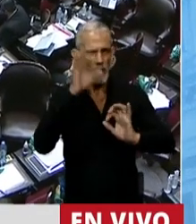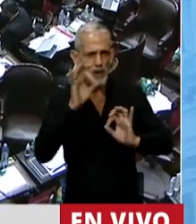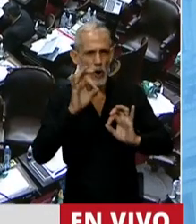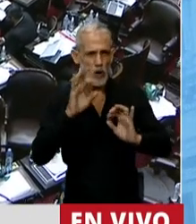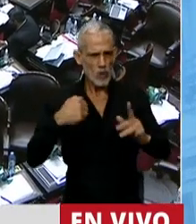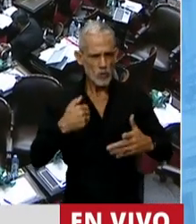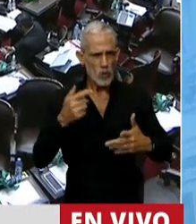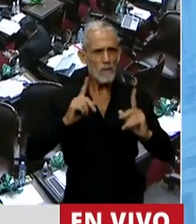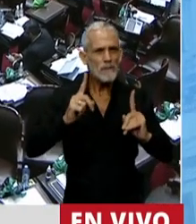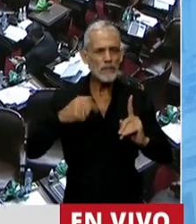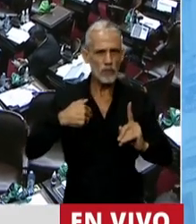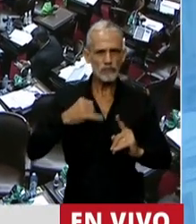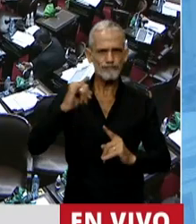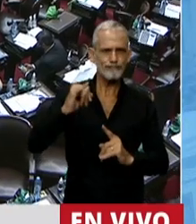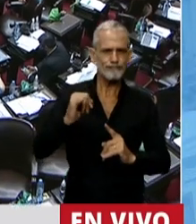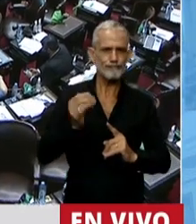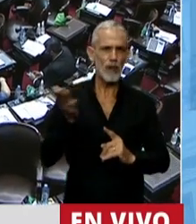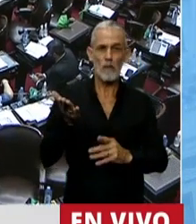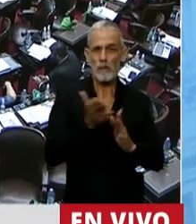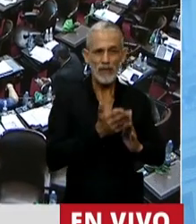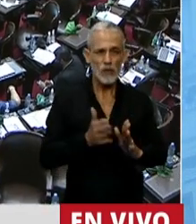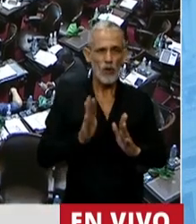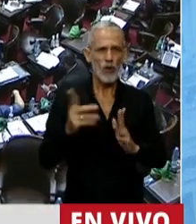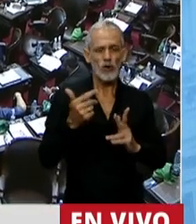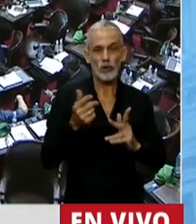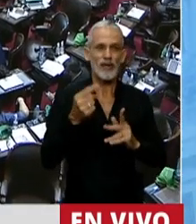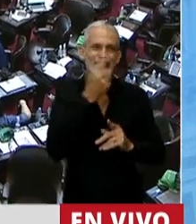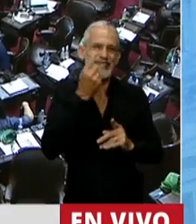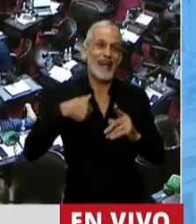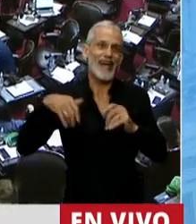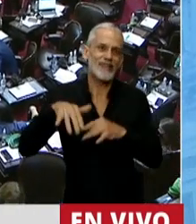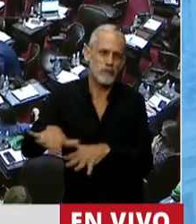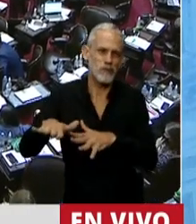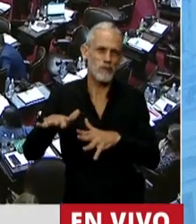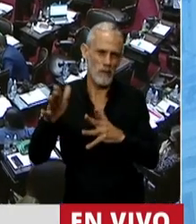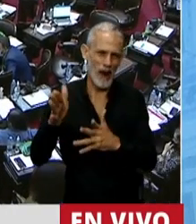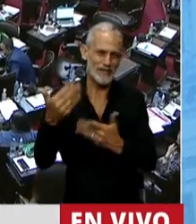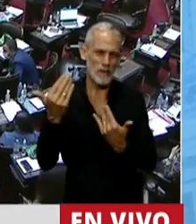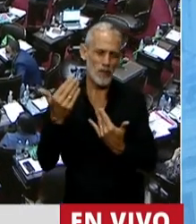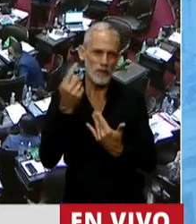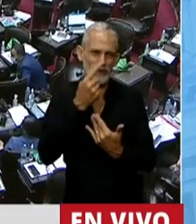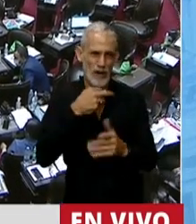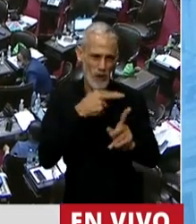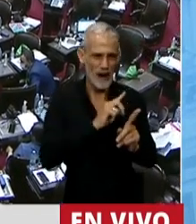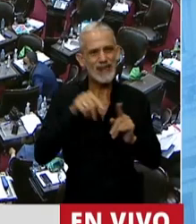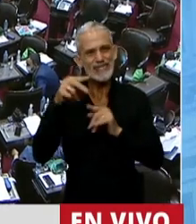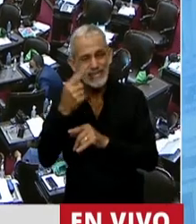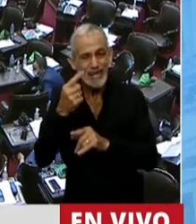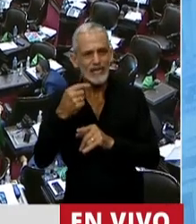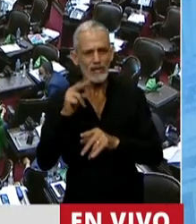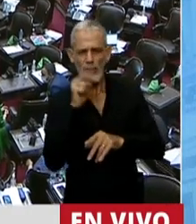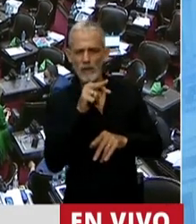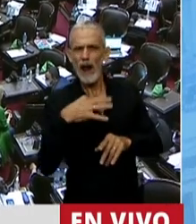nosotros desde el lugar que pensábamos, desde esta María Celeste que nos abraza a todos, seamos capaces de cuidar la vida,